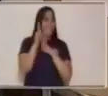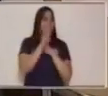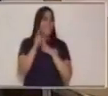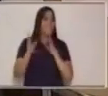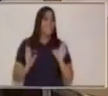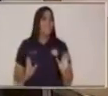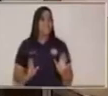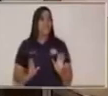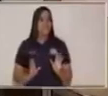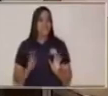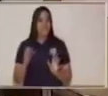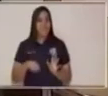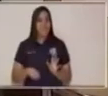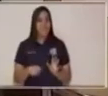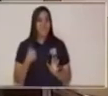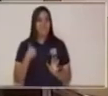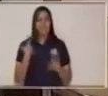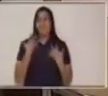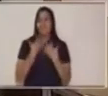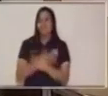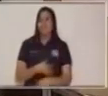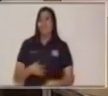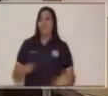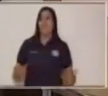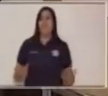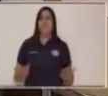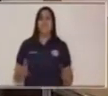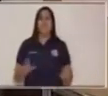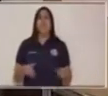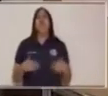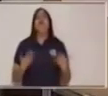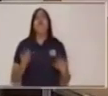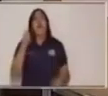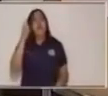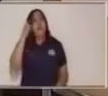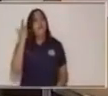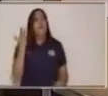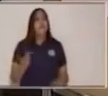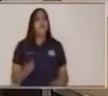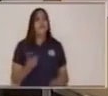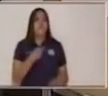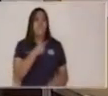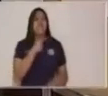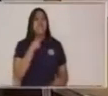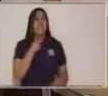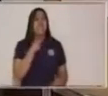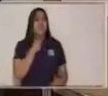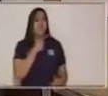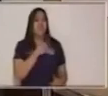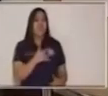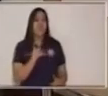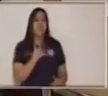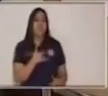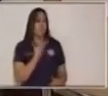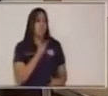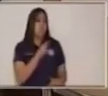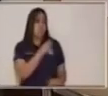estaría, yo estaría confundida diciendo, bueno, ¿será que le gusta sentir miedo? ¿O